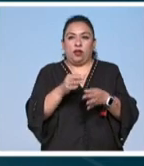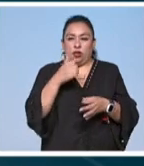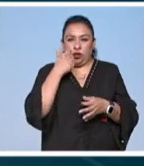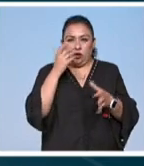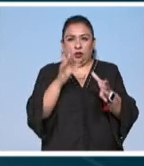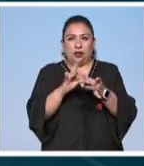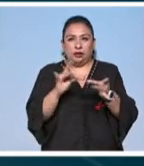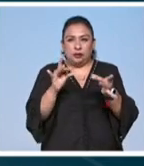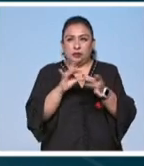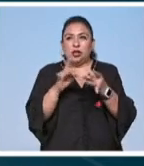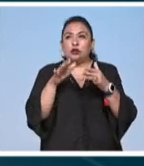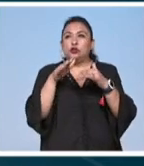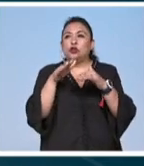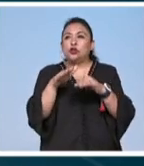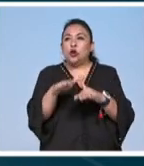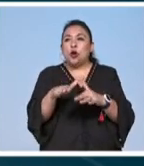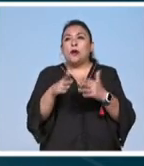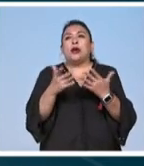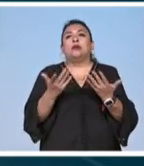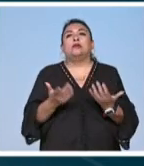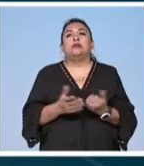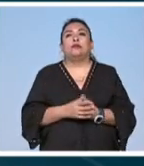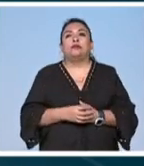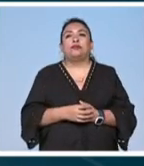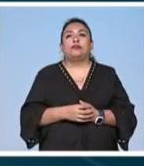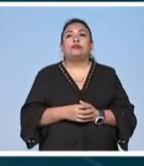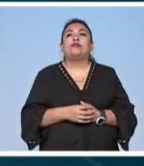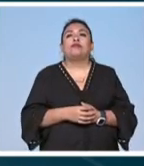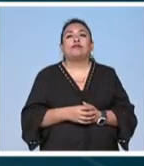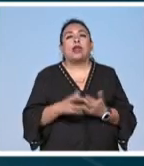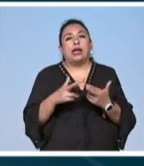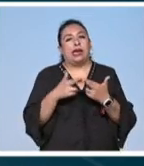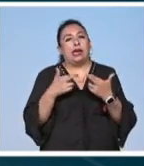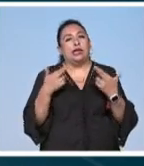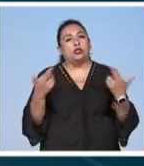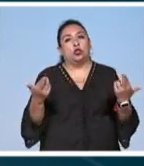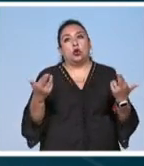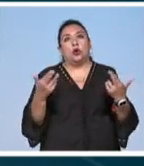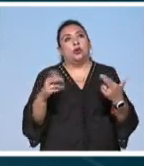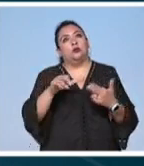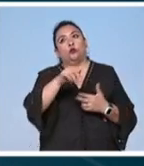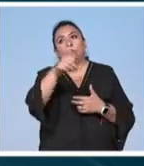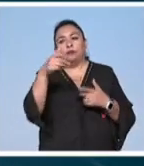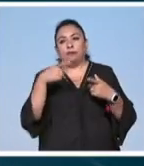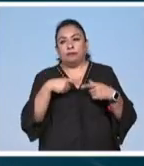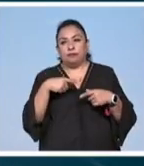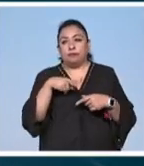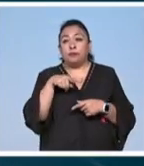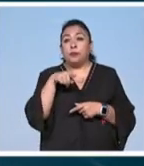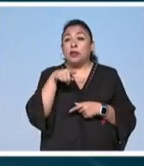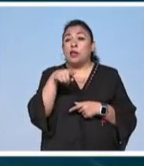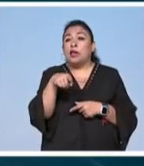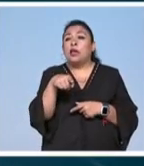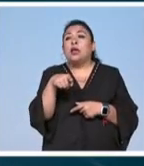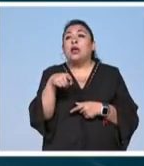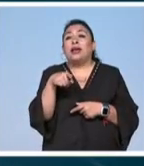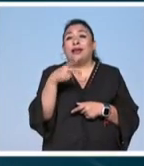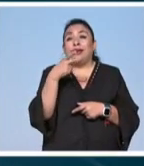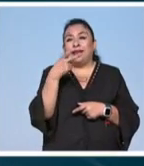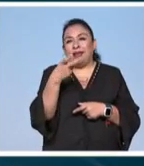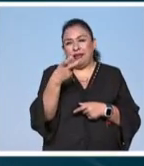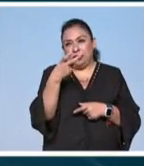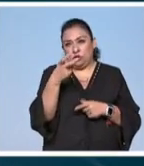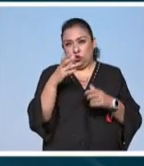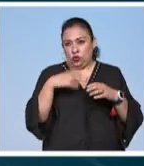de hablar precisamente de la de las relaciones que tenemos con los demás la disposición coreográfica de estos